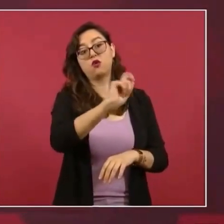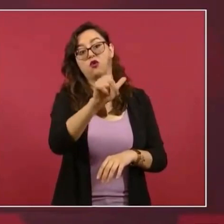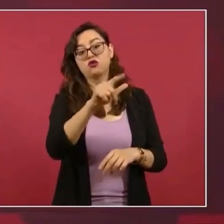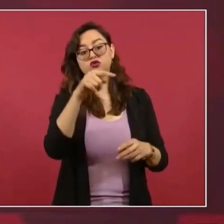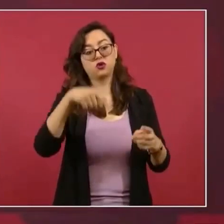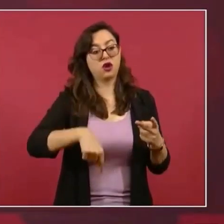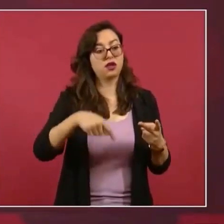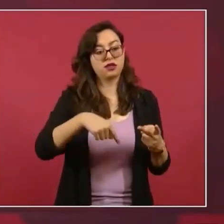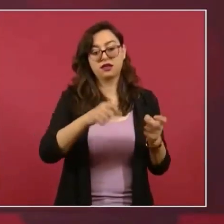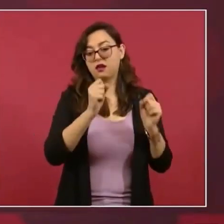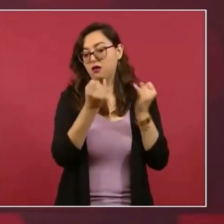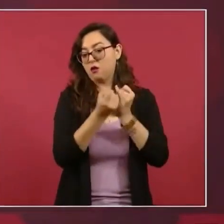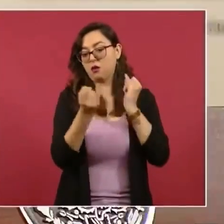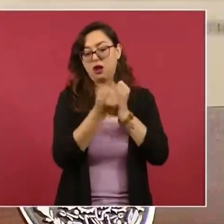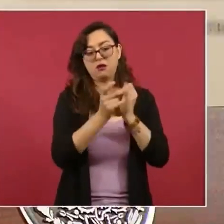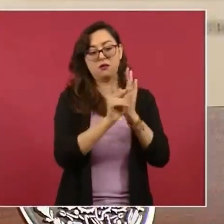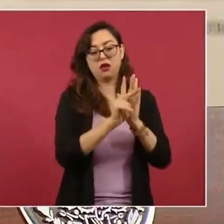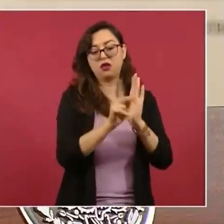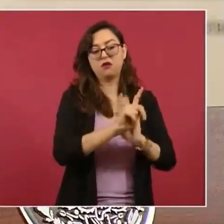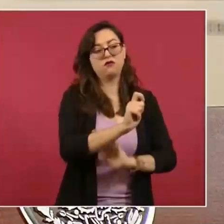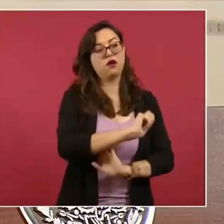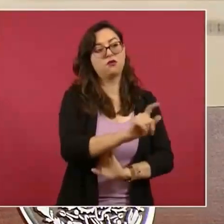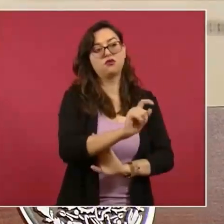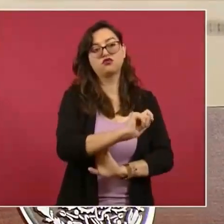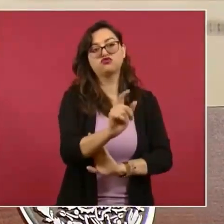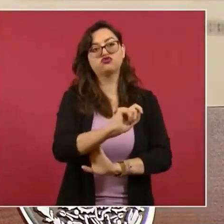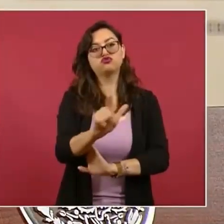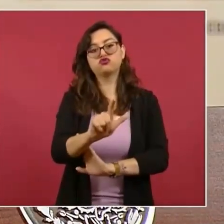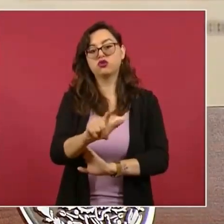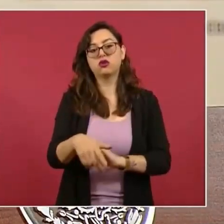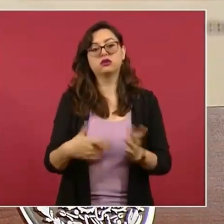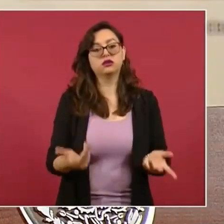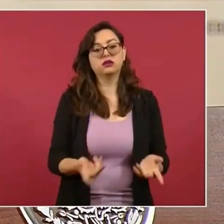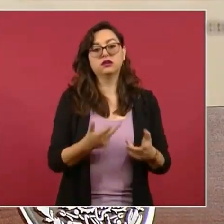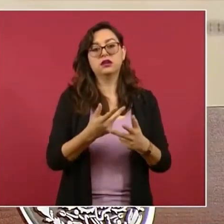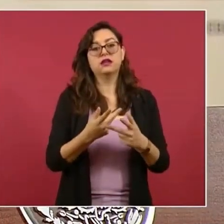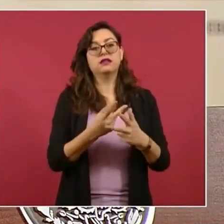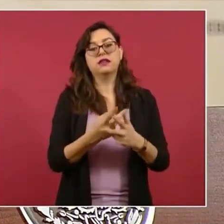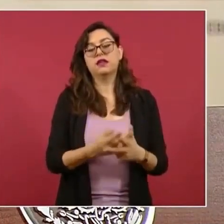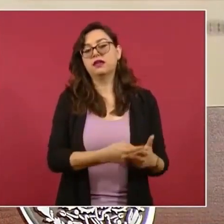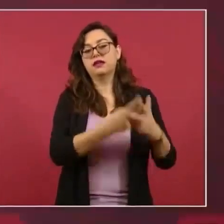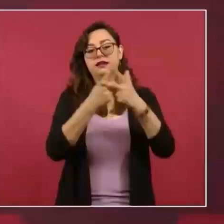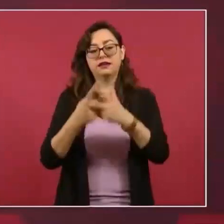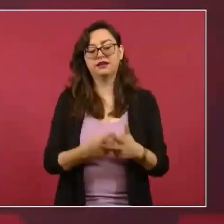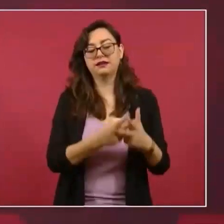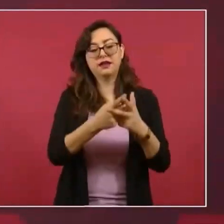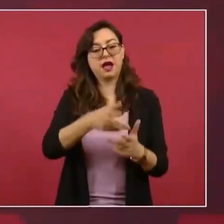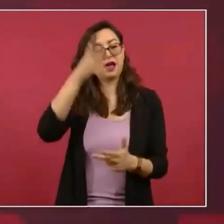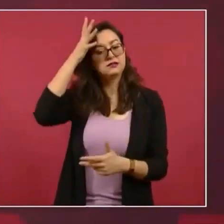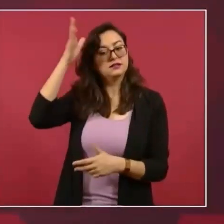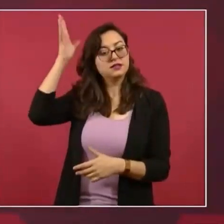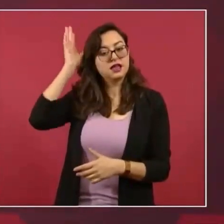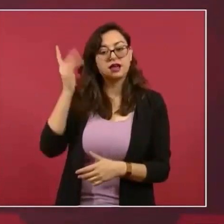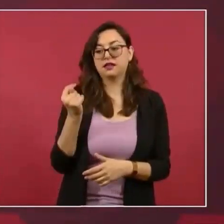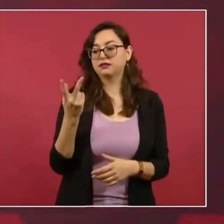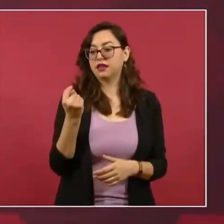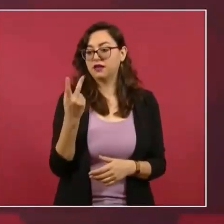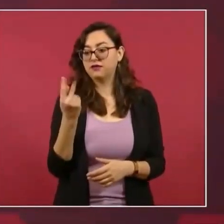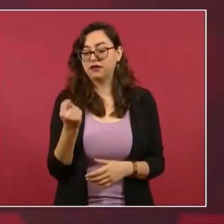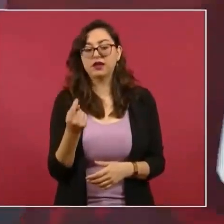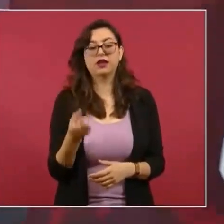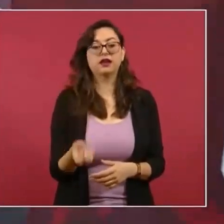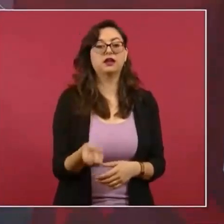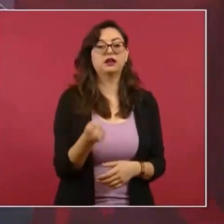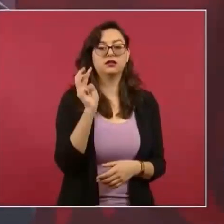Excelsior y el Universal y Televisa y Azteca y la